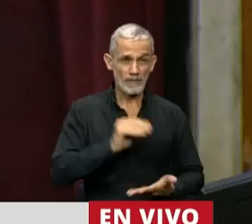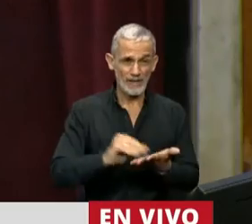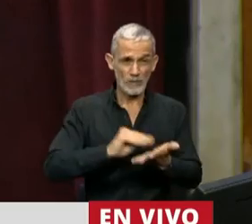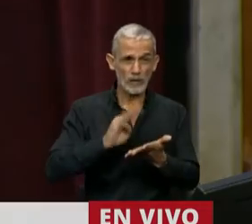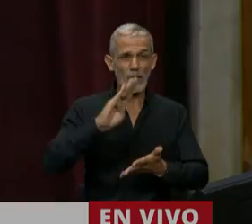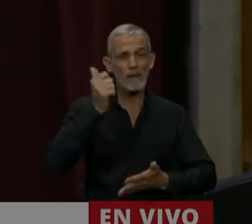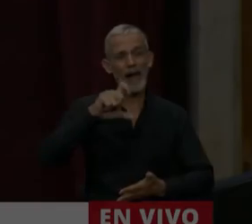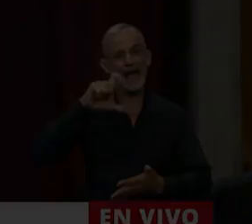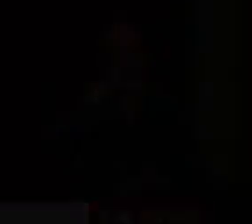diputada Blanca Osuna.